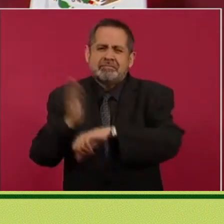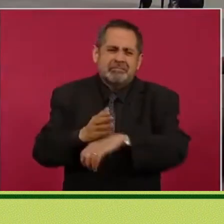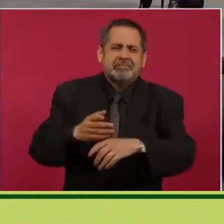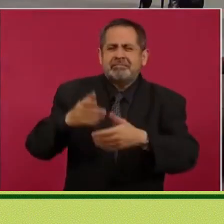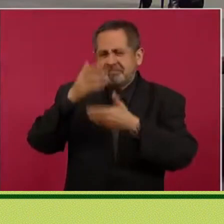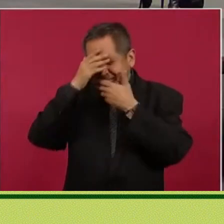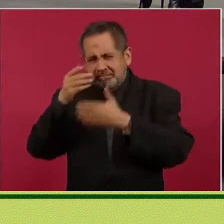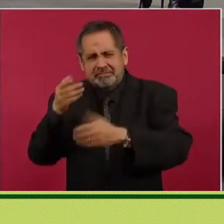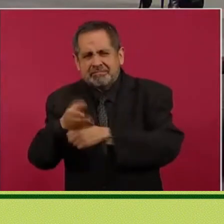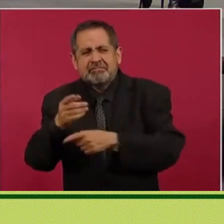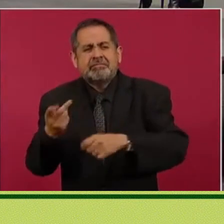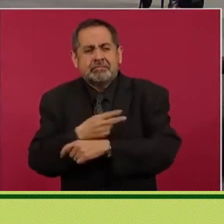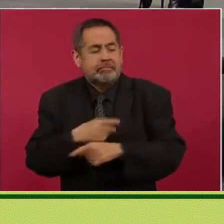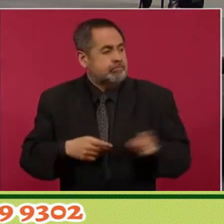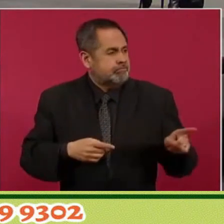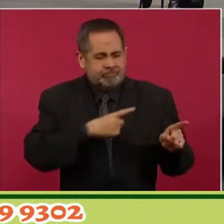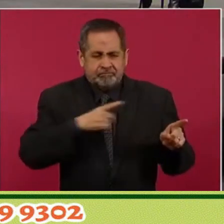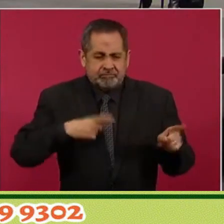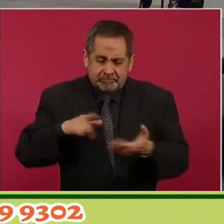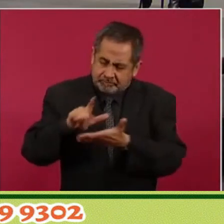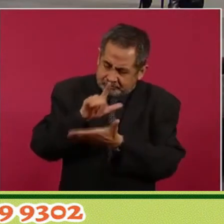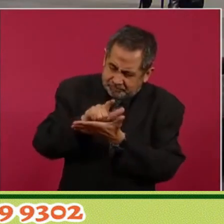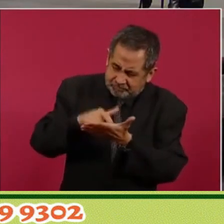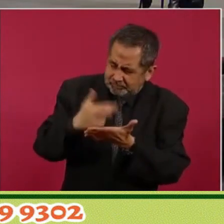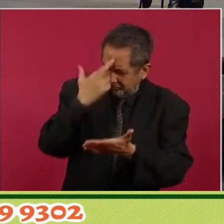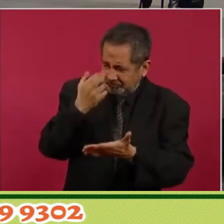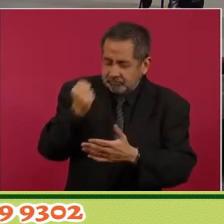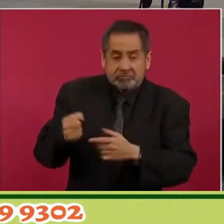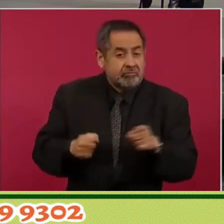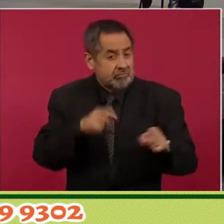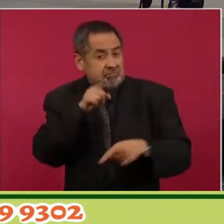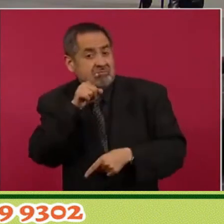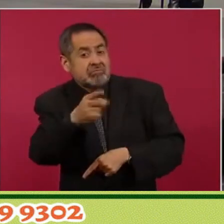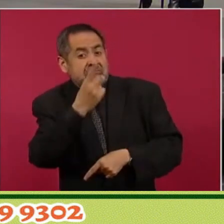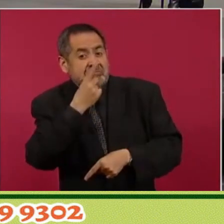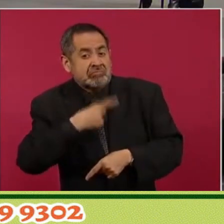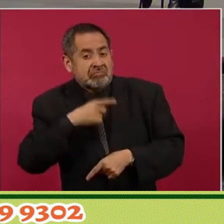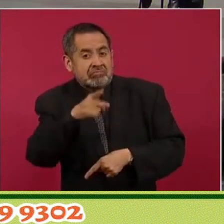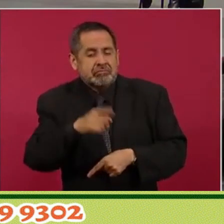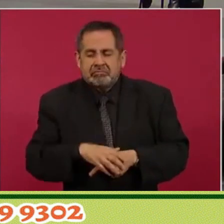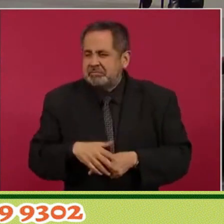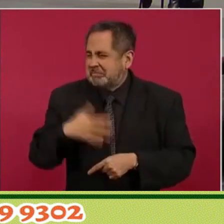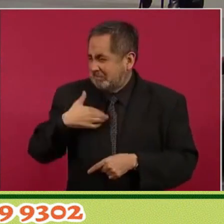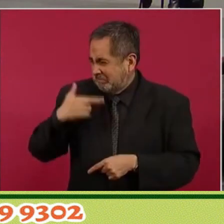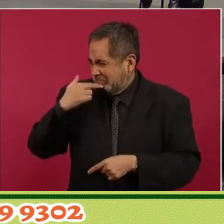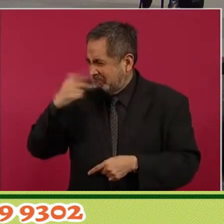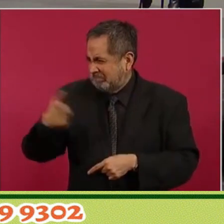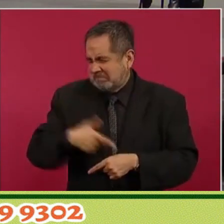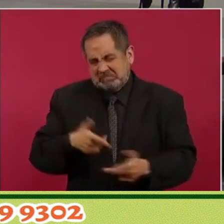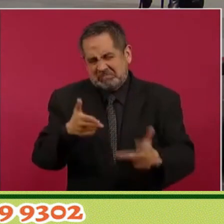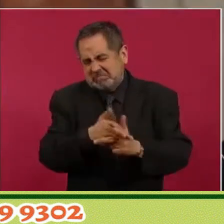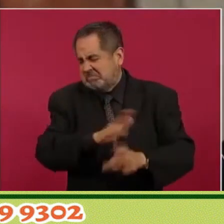narcotraficantes? Te dije, debe ser un castigo legal muy severo. Y tú me dijiste que por ti mejor deberían ser